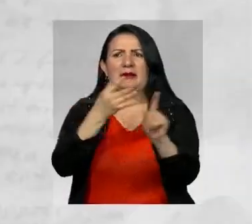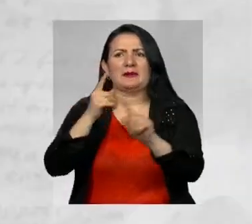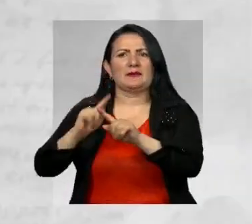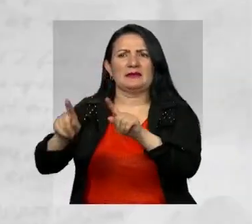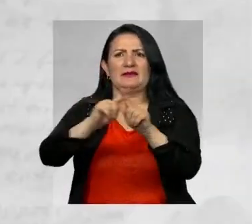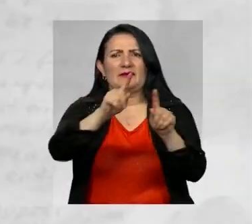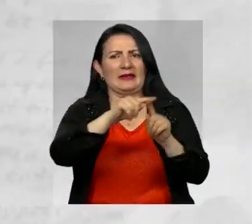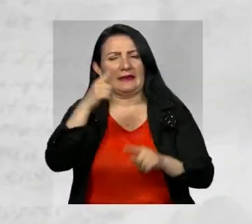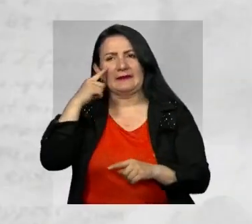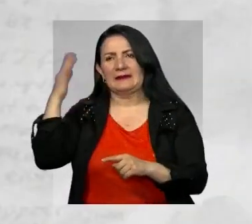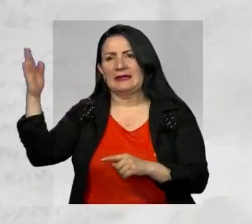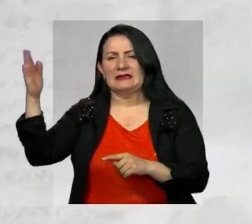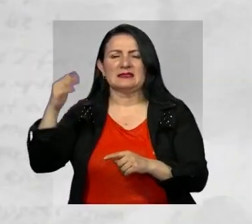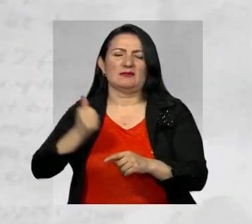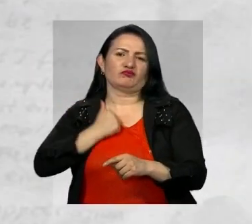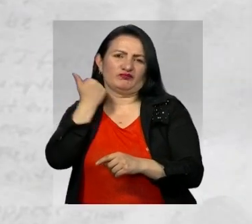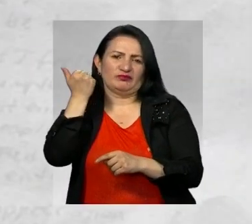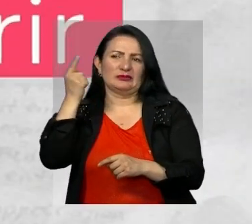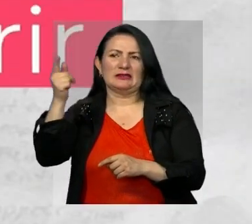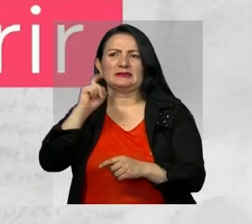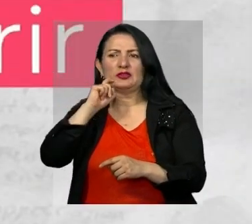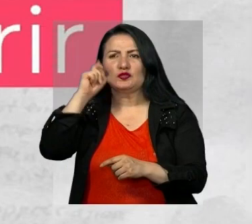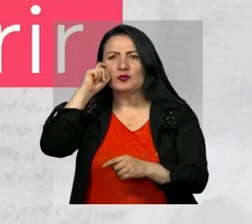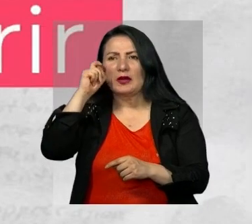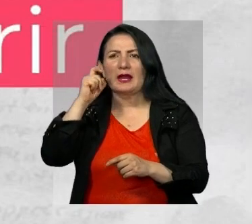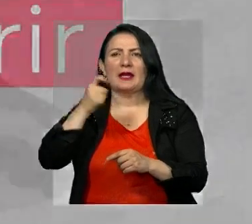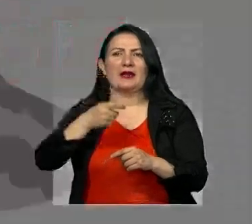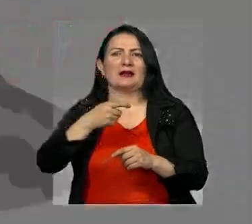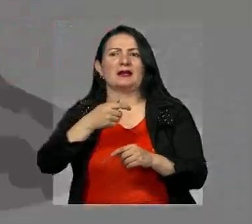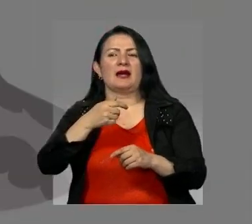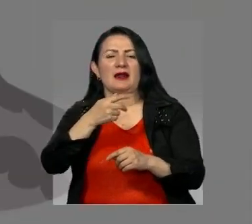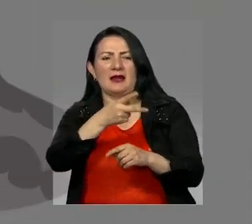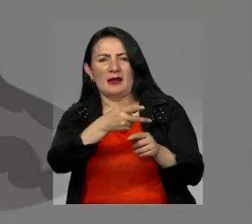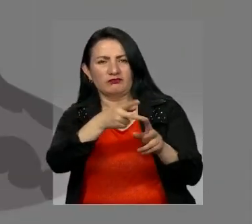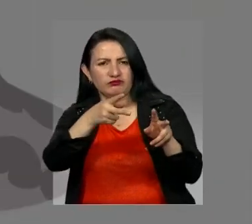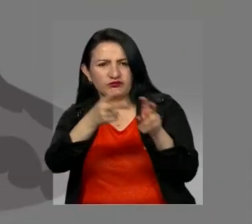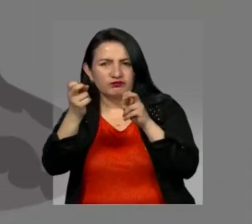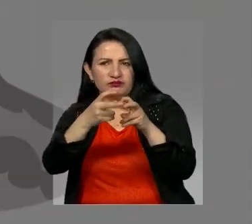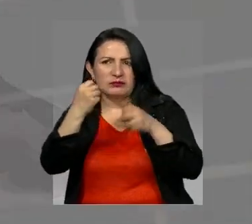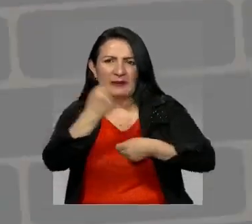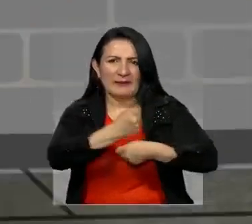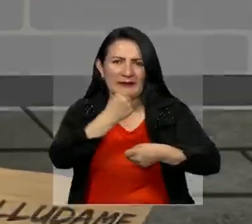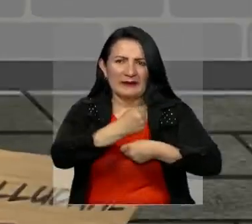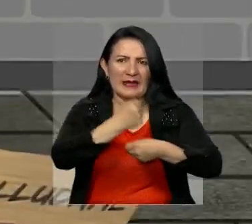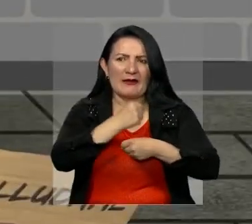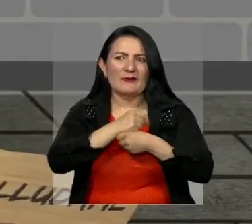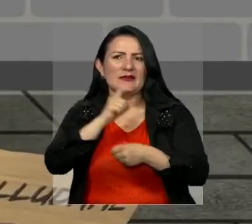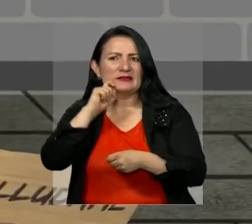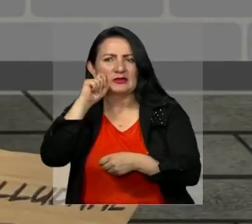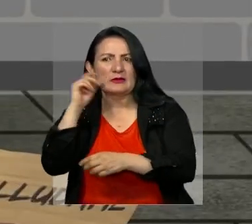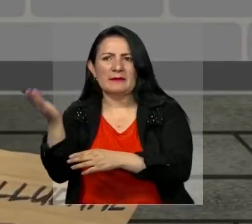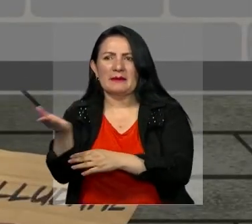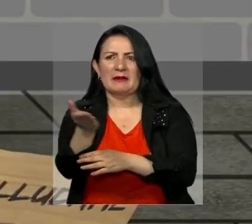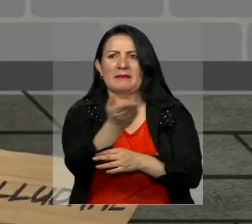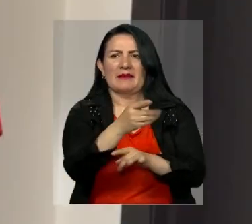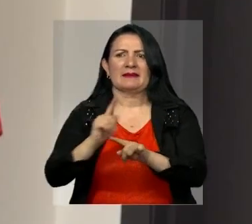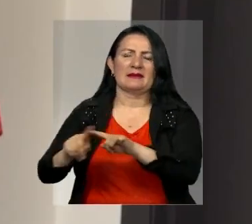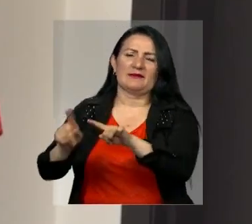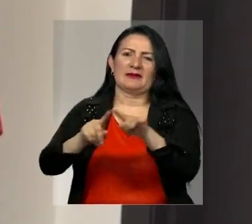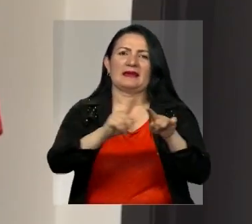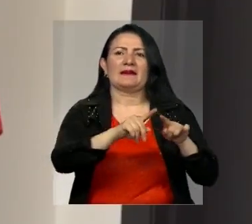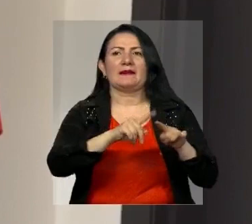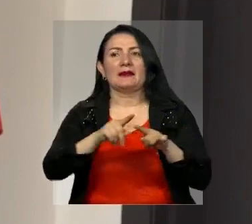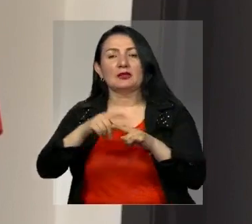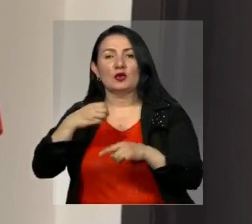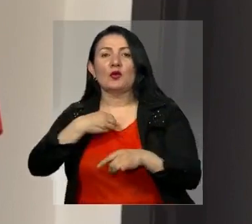distintas modalidades de trata de personas, tales como explotación sexual, trabajo forzoso, mendicidad, entre otros. Esta